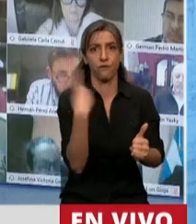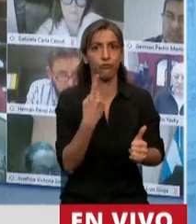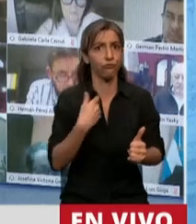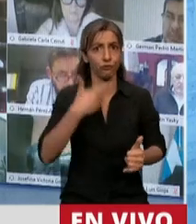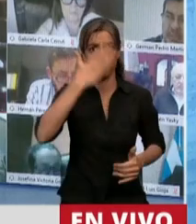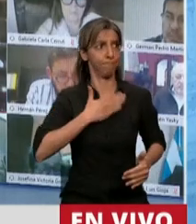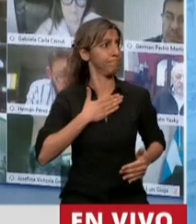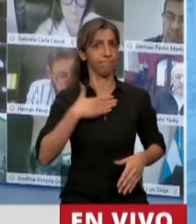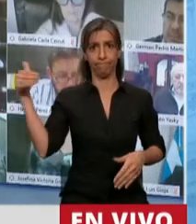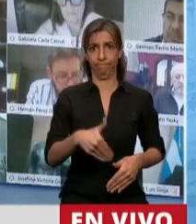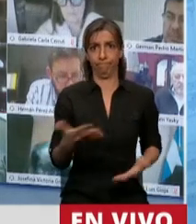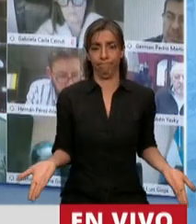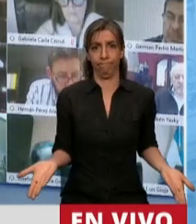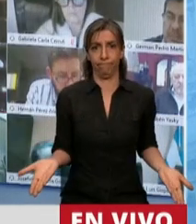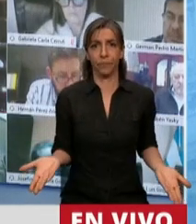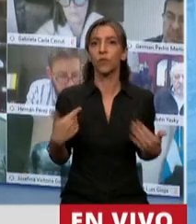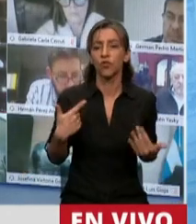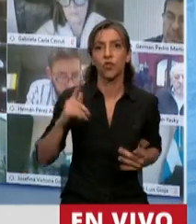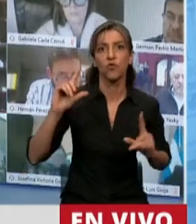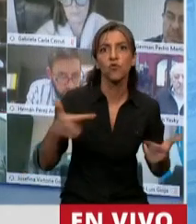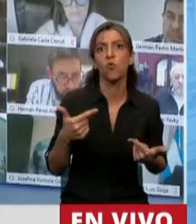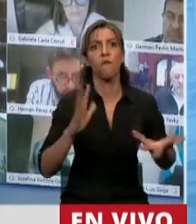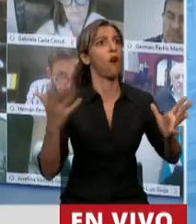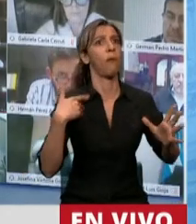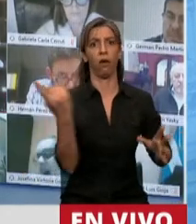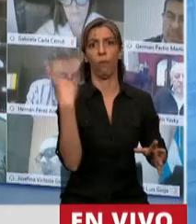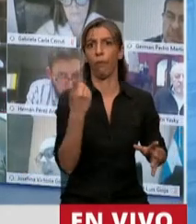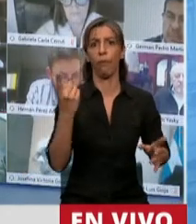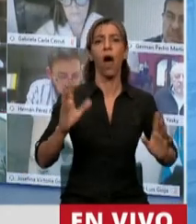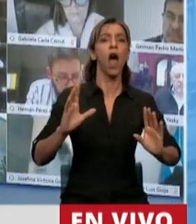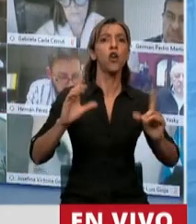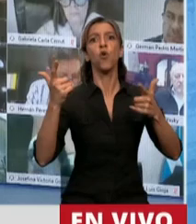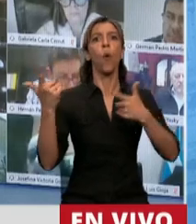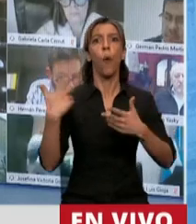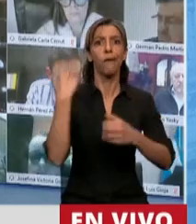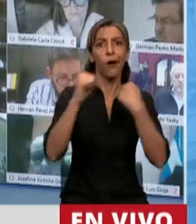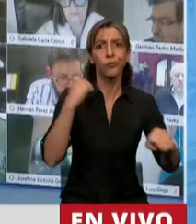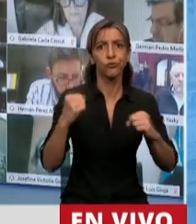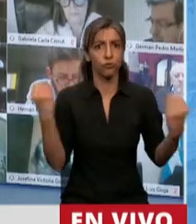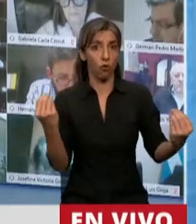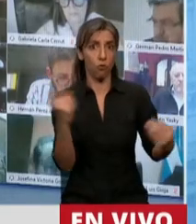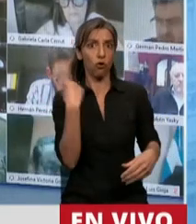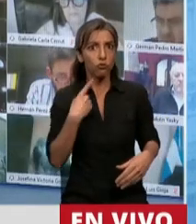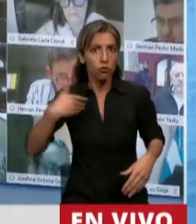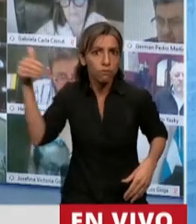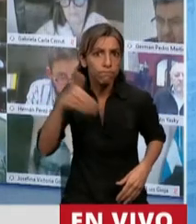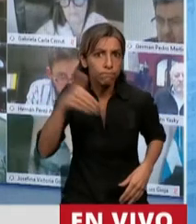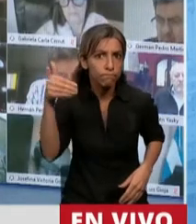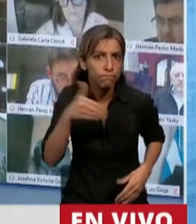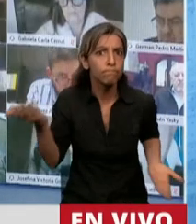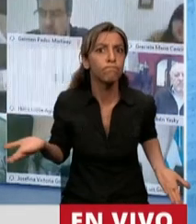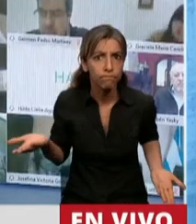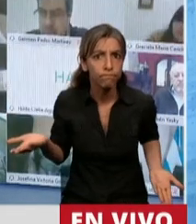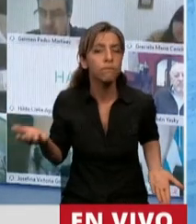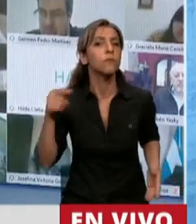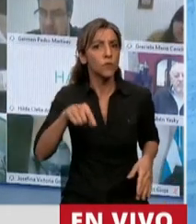cuerpo presente. De ninguna manera puede ser desconocida nuestra asistencia a esta Cámara, que es